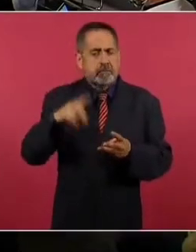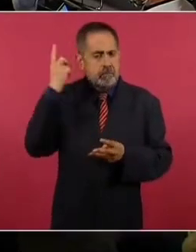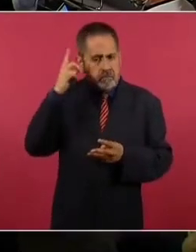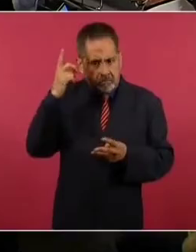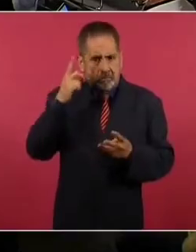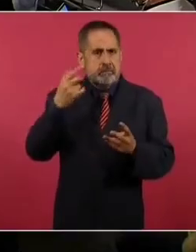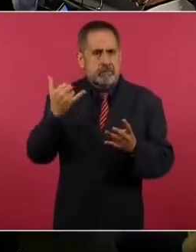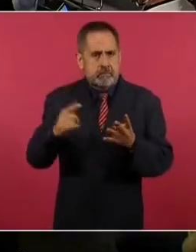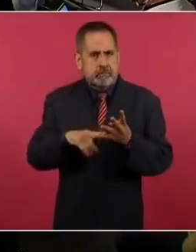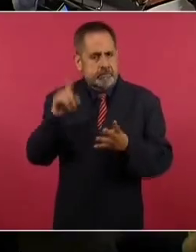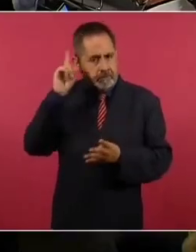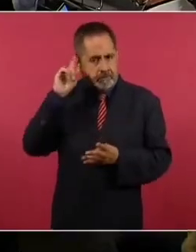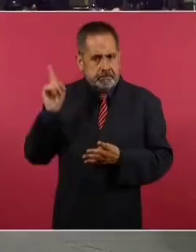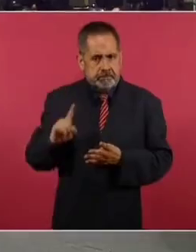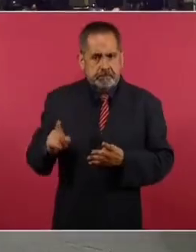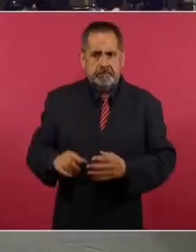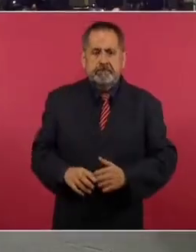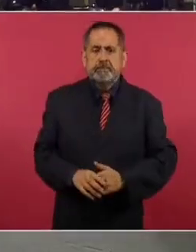Zacatecas.